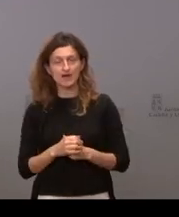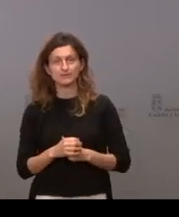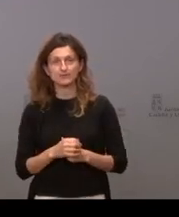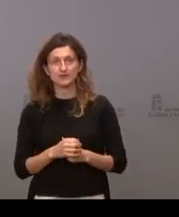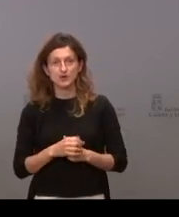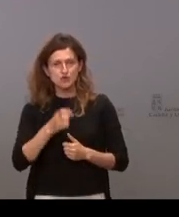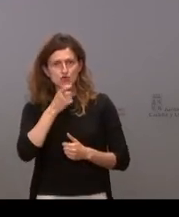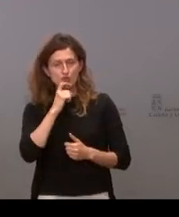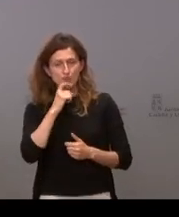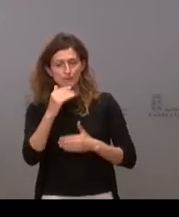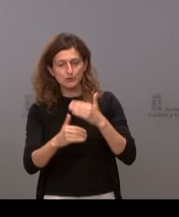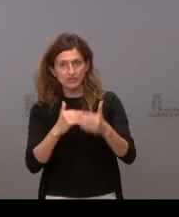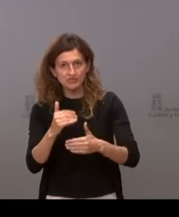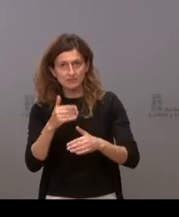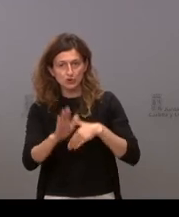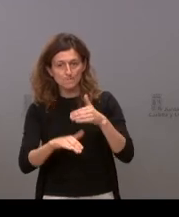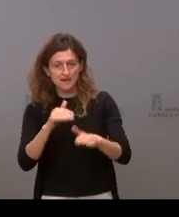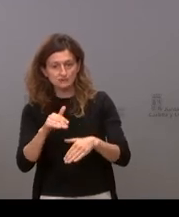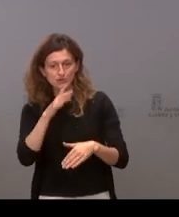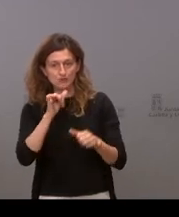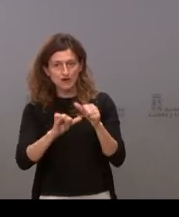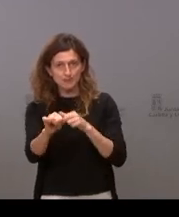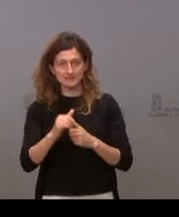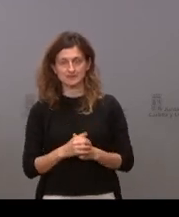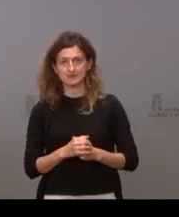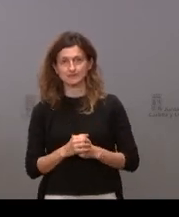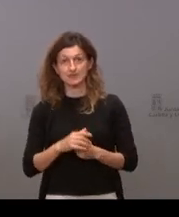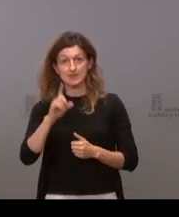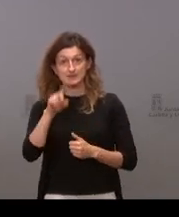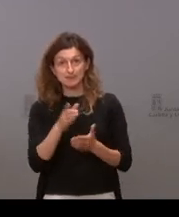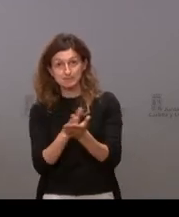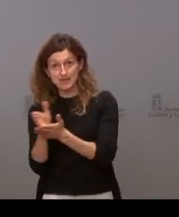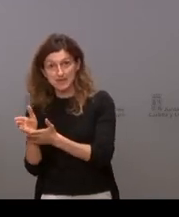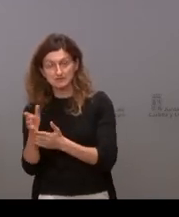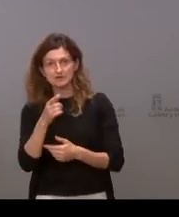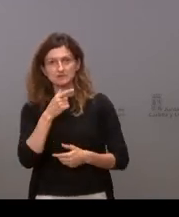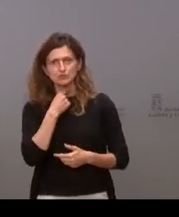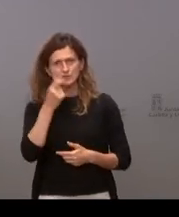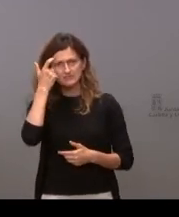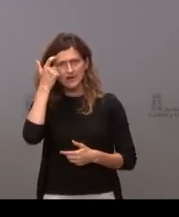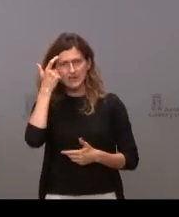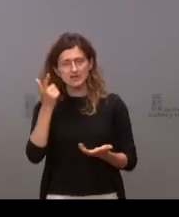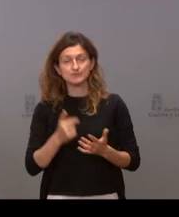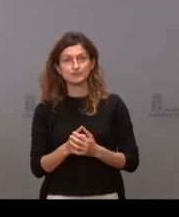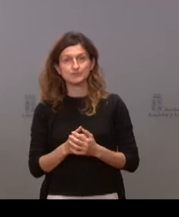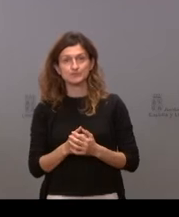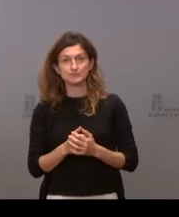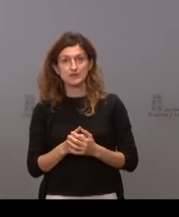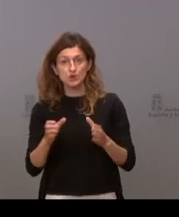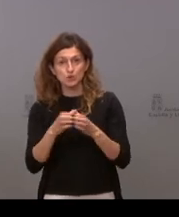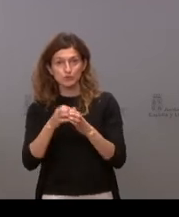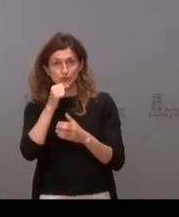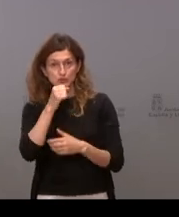los pasos o el procedimiento que se va a seguir a partir de ahora y por otro lado también me gustaría saber si se va a atender la petición del partido